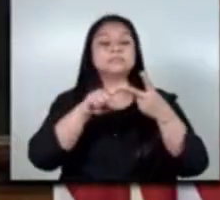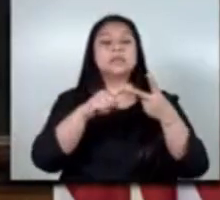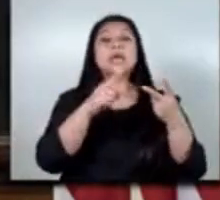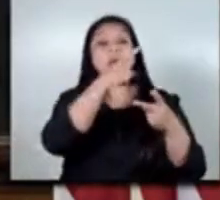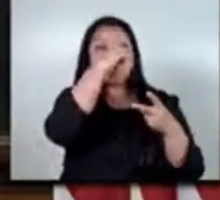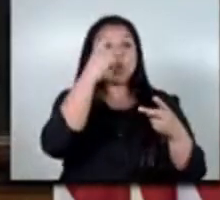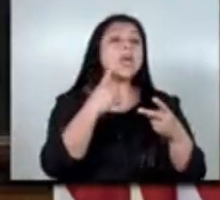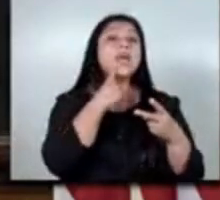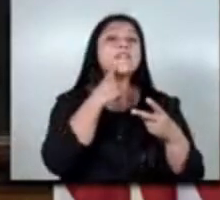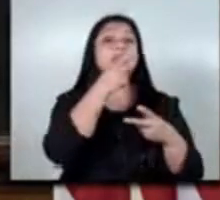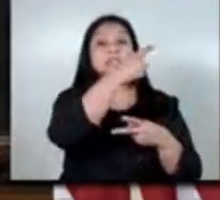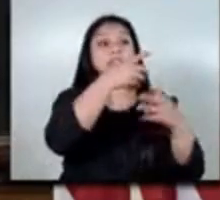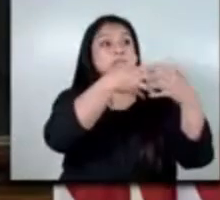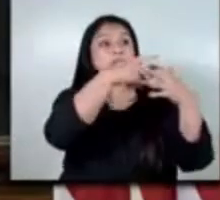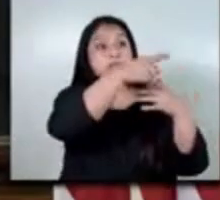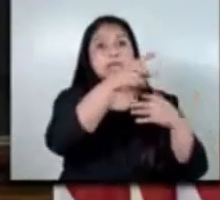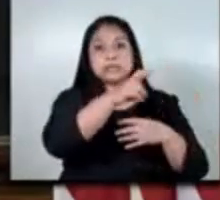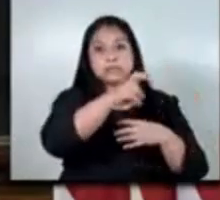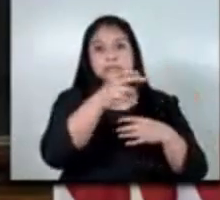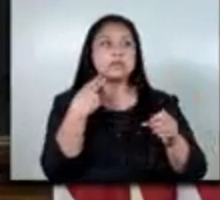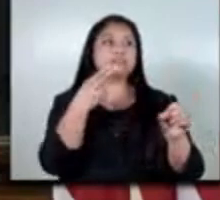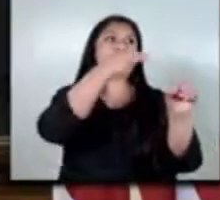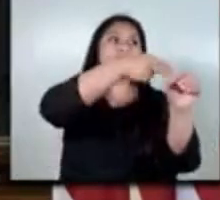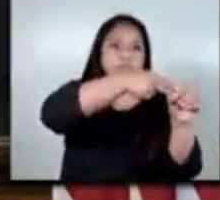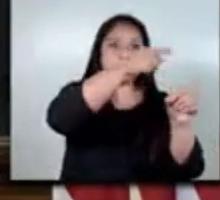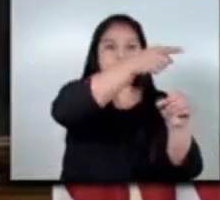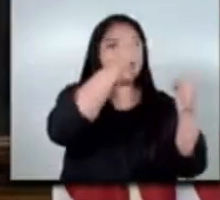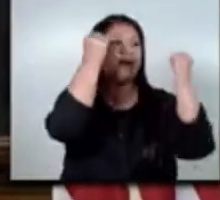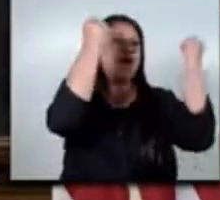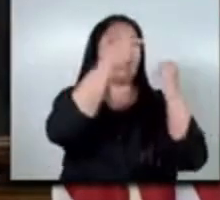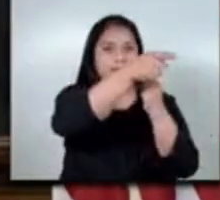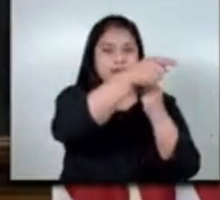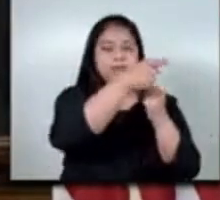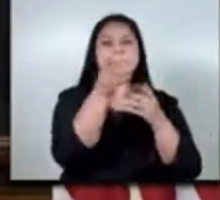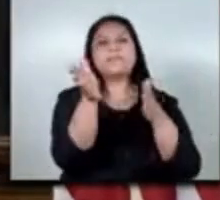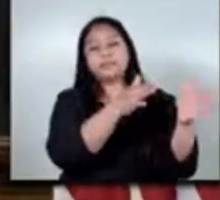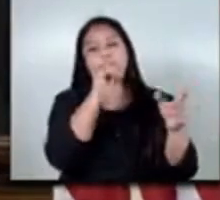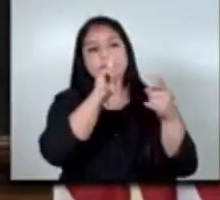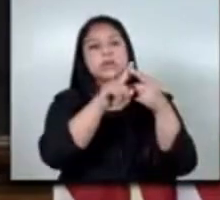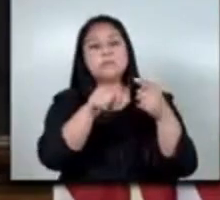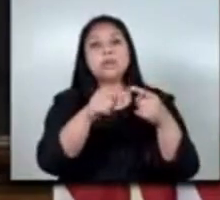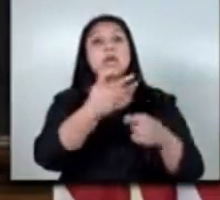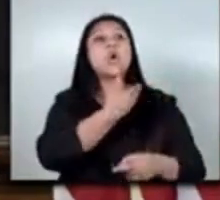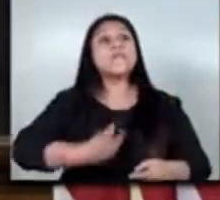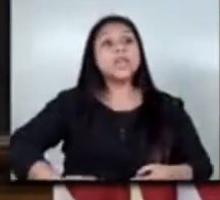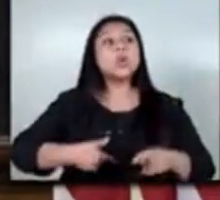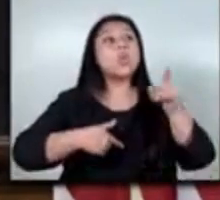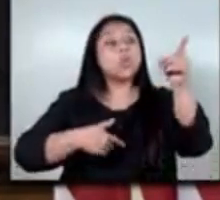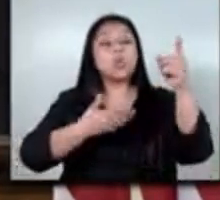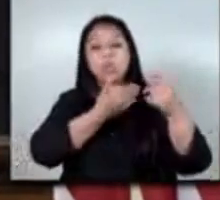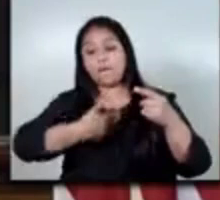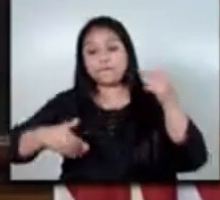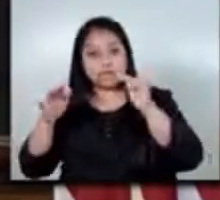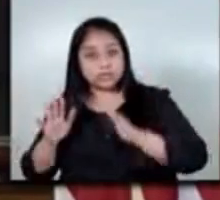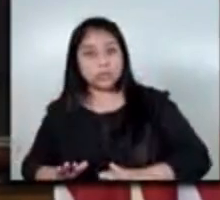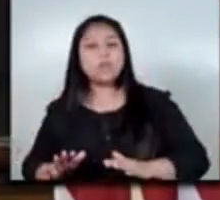empleadores en el extranjero que necesitan un trabajador que ocupe sus filas gana los dos gobiernos tanto el gobierno del